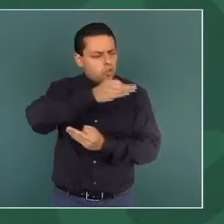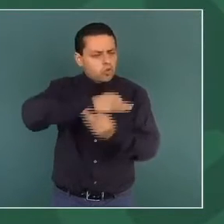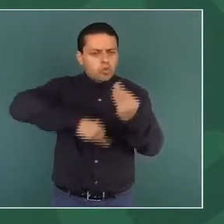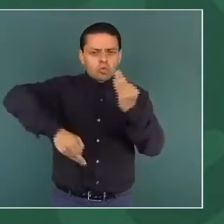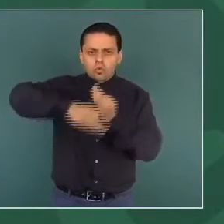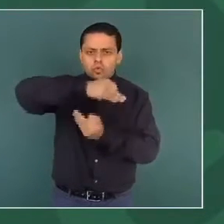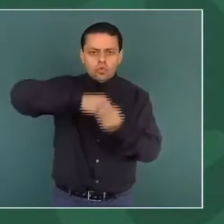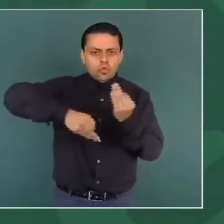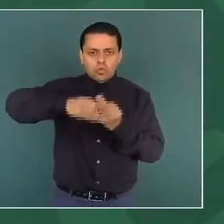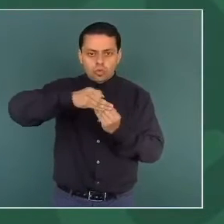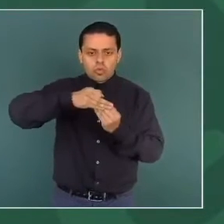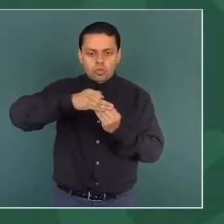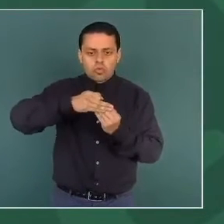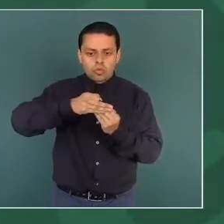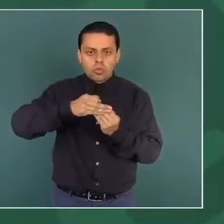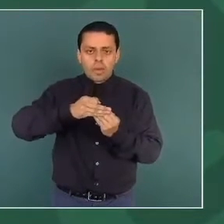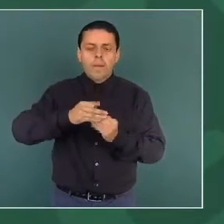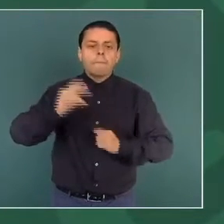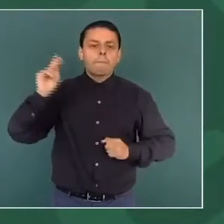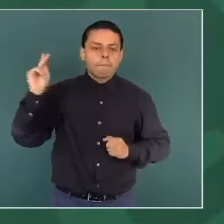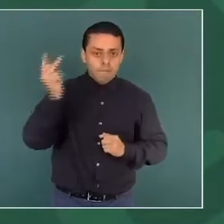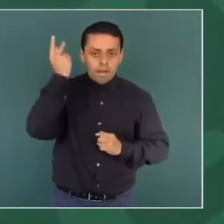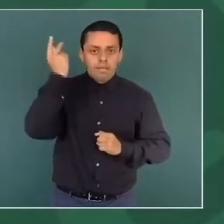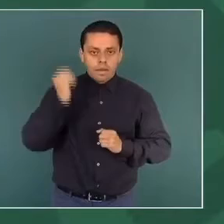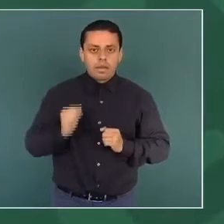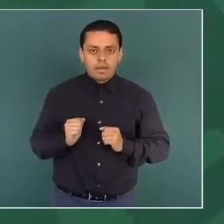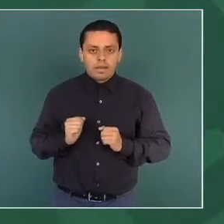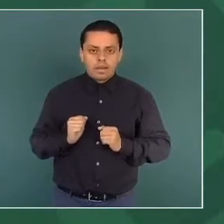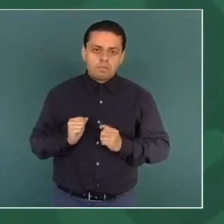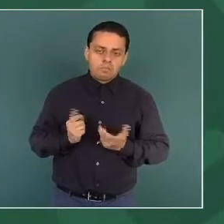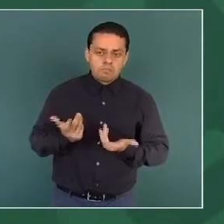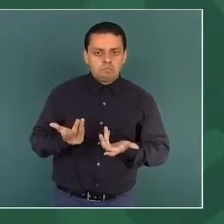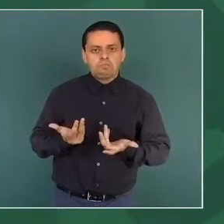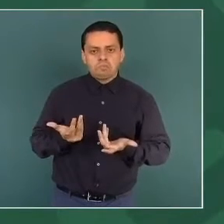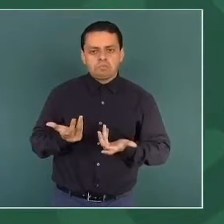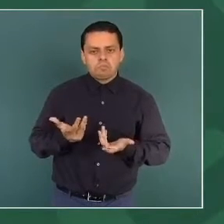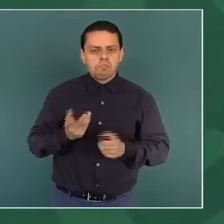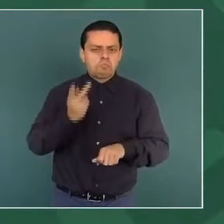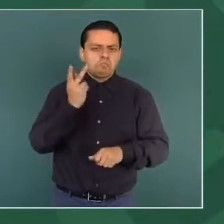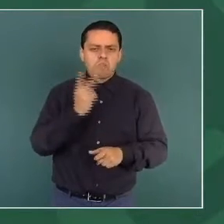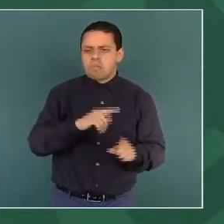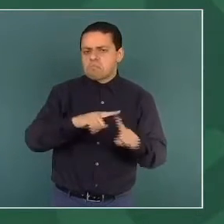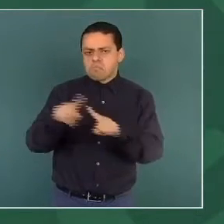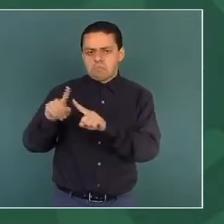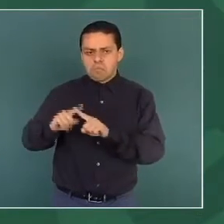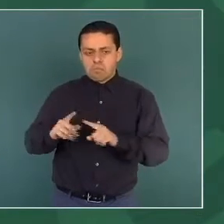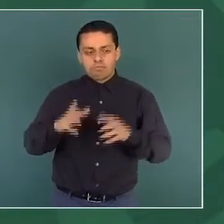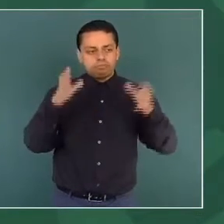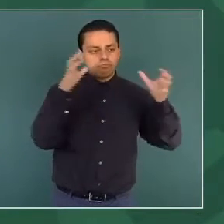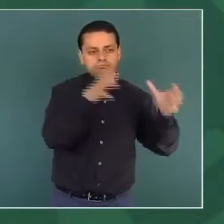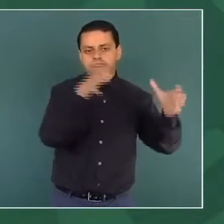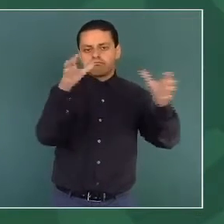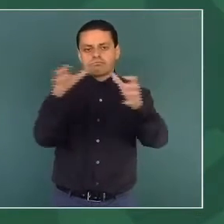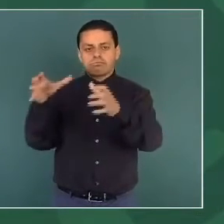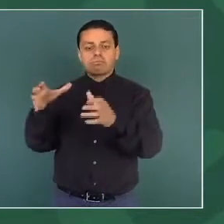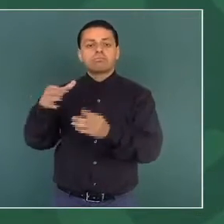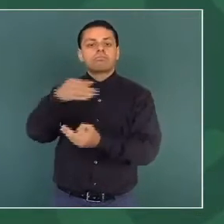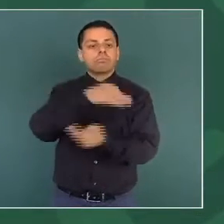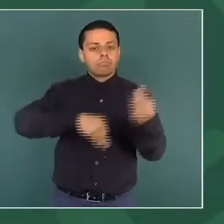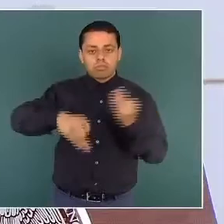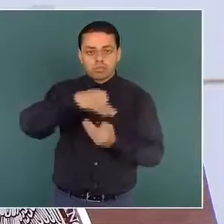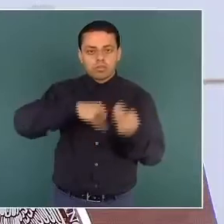nivel medio superior, bachilleratos, preparatorias,